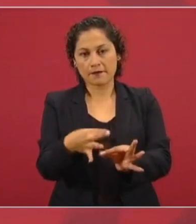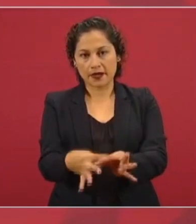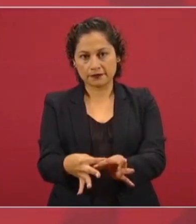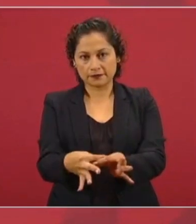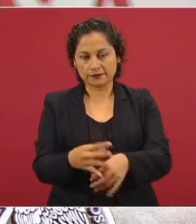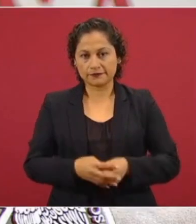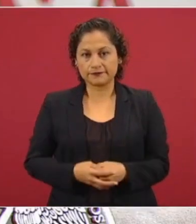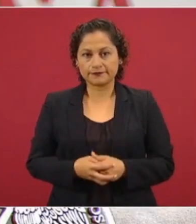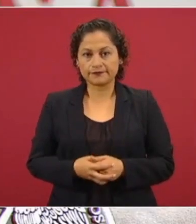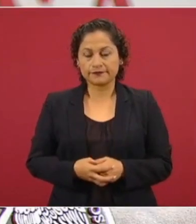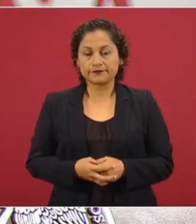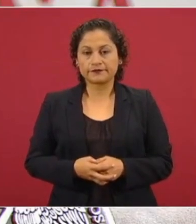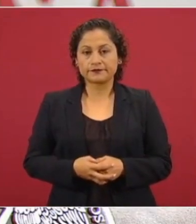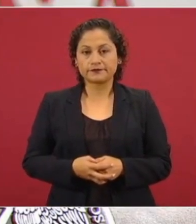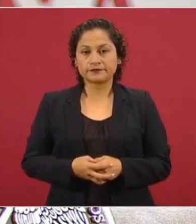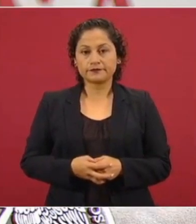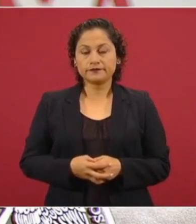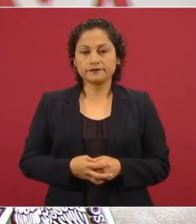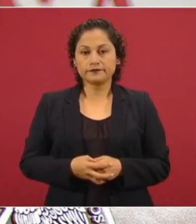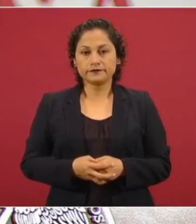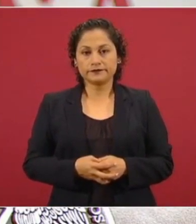además de